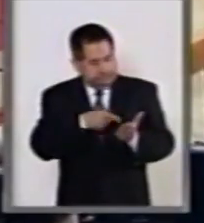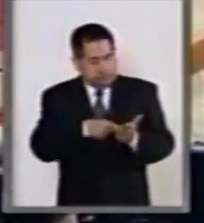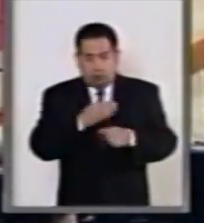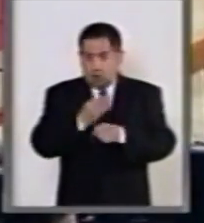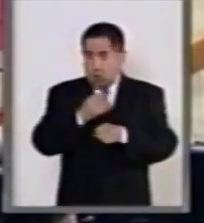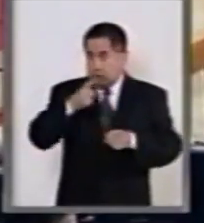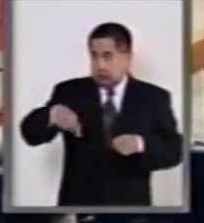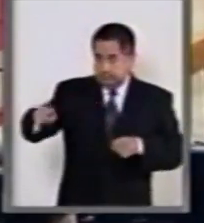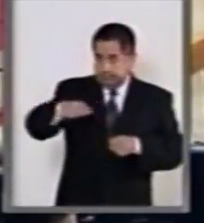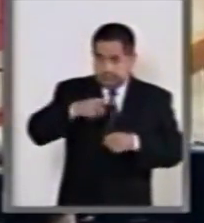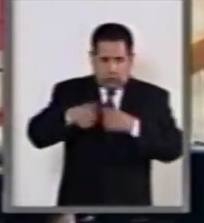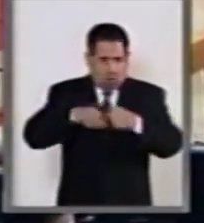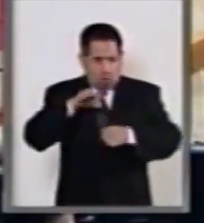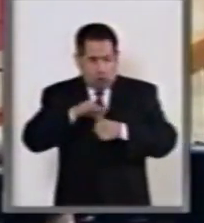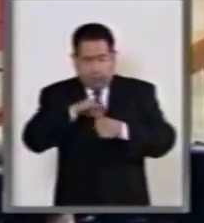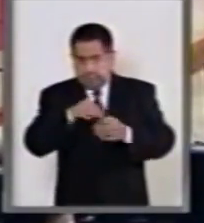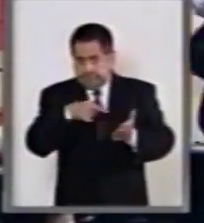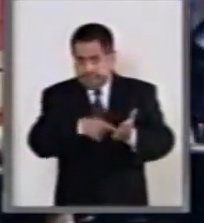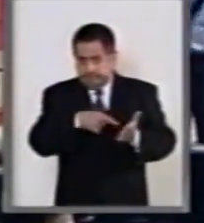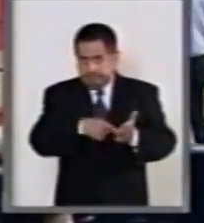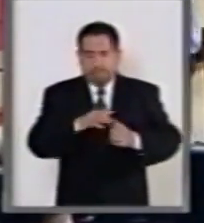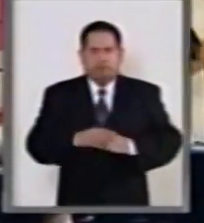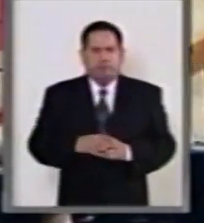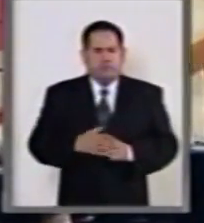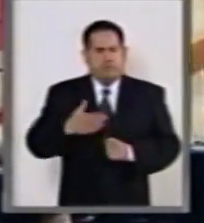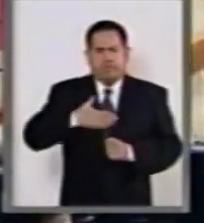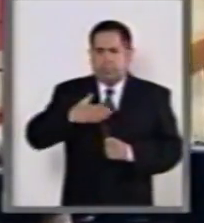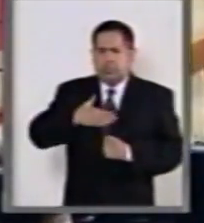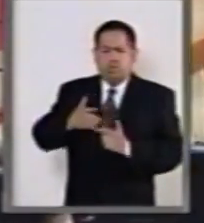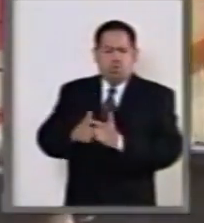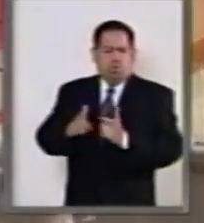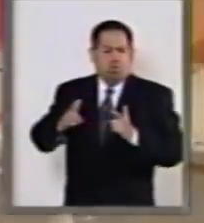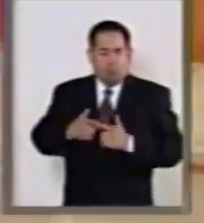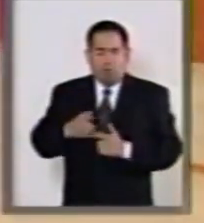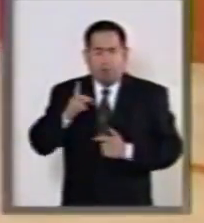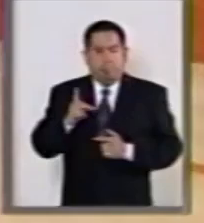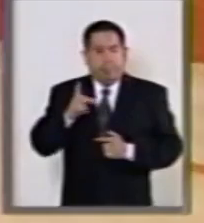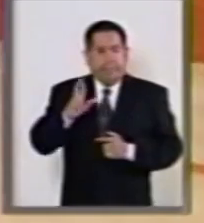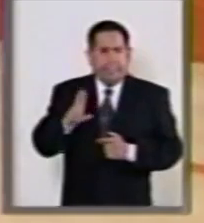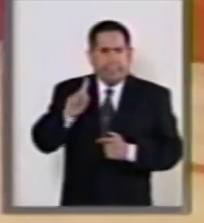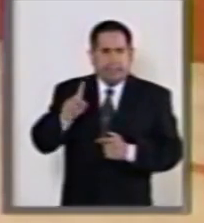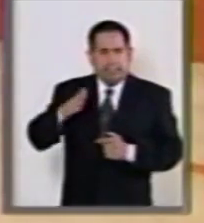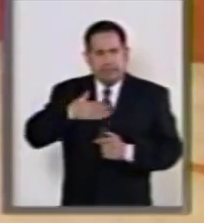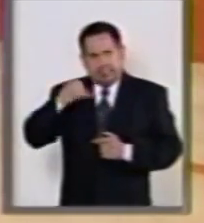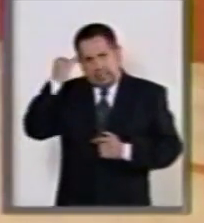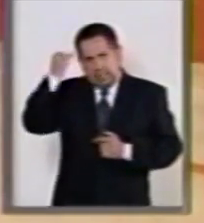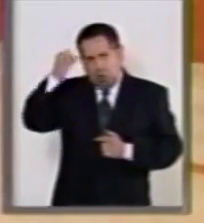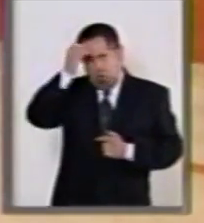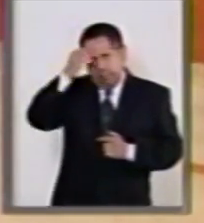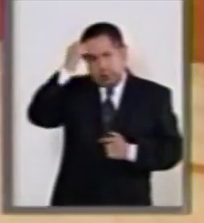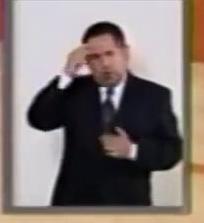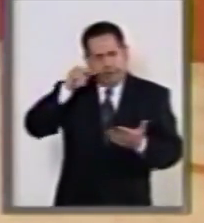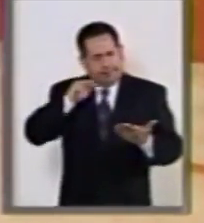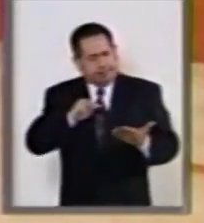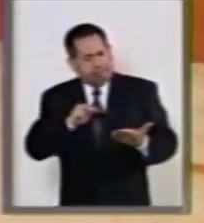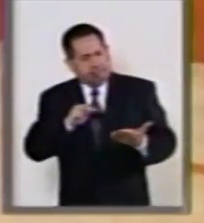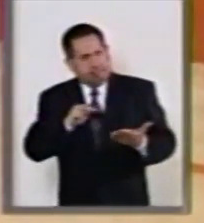a punto de votar desde nuestro punto de vista del grupo parlamentario del partido de la revolución democrática,